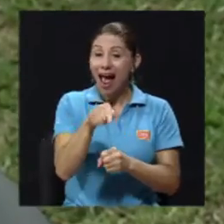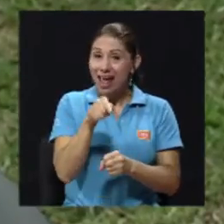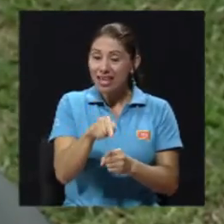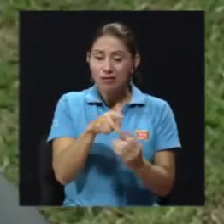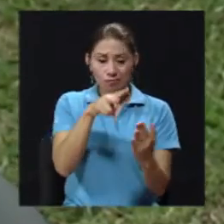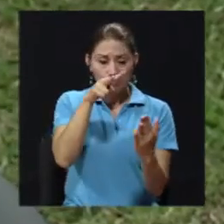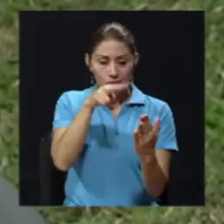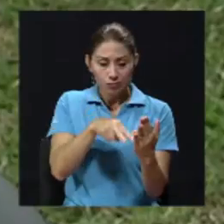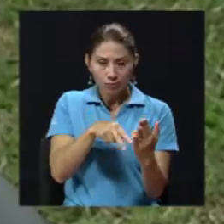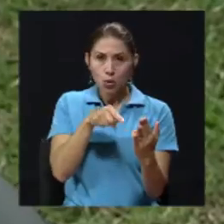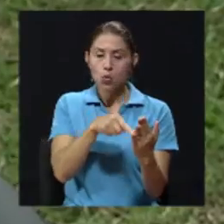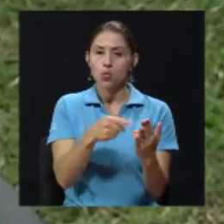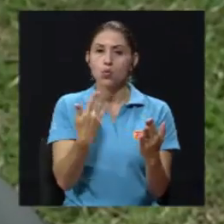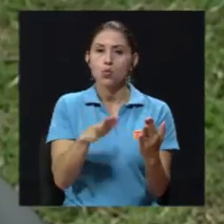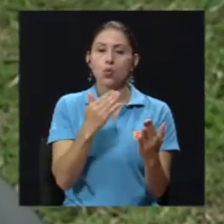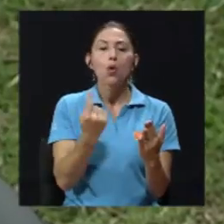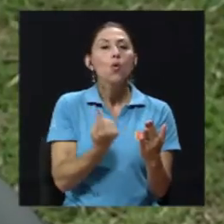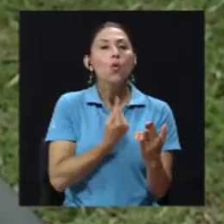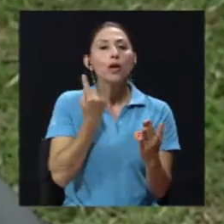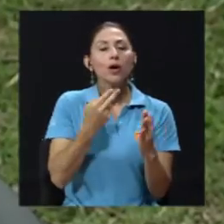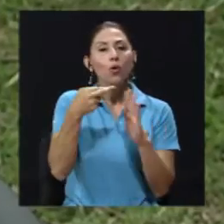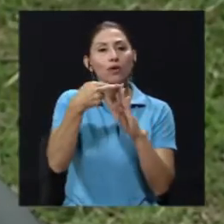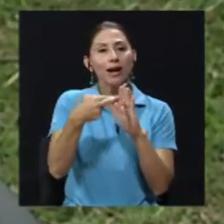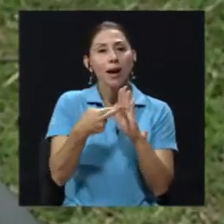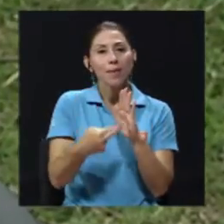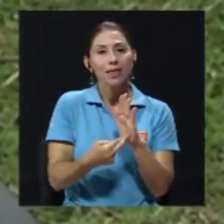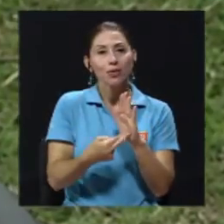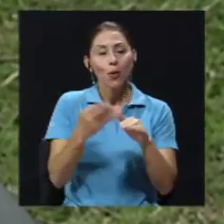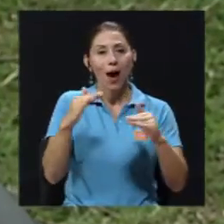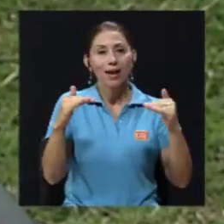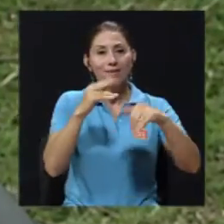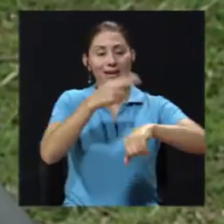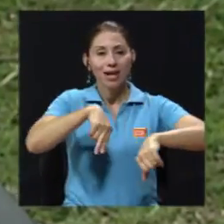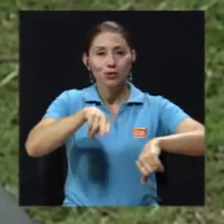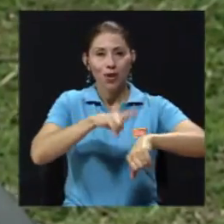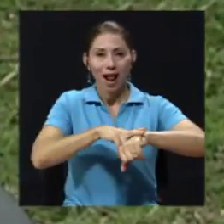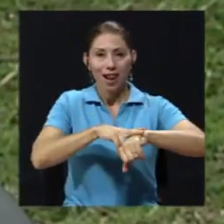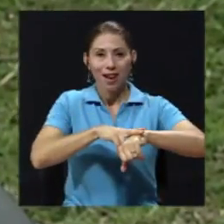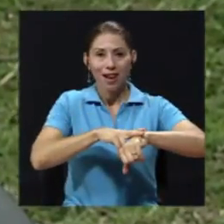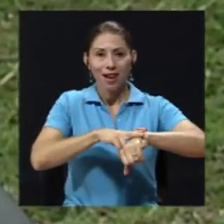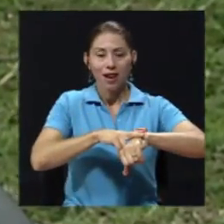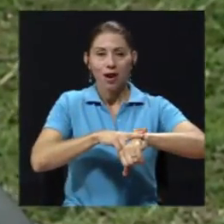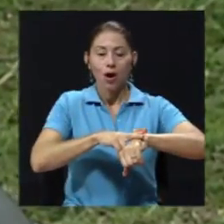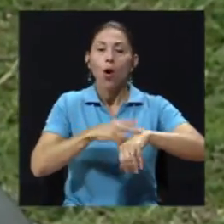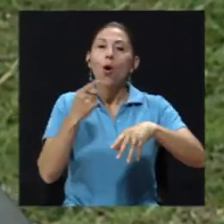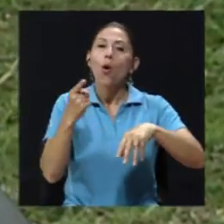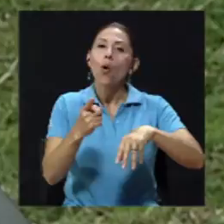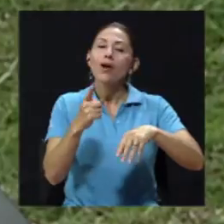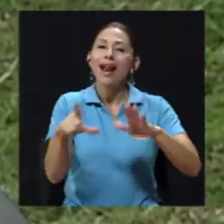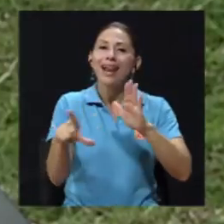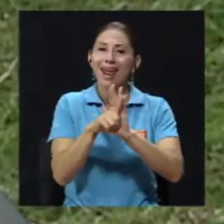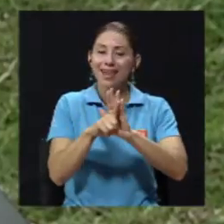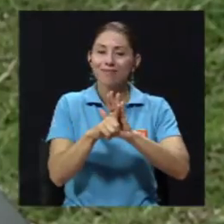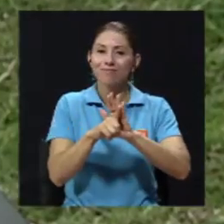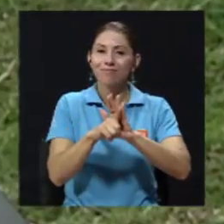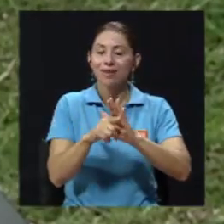claramente el único reglamento a nivel nacional o ley, ¿verdad?, que se indica que las mujeres